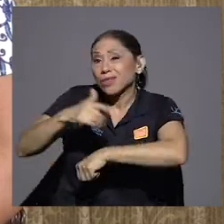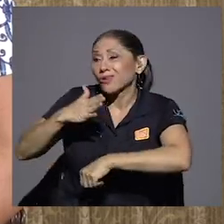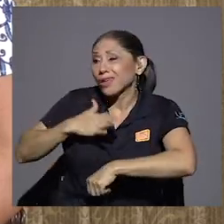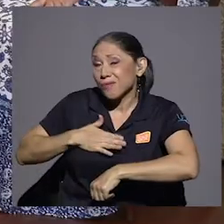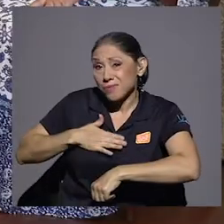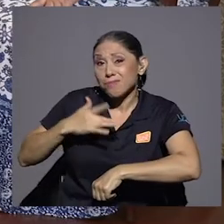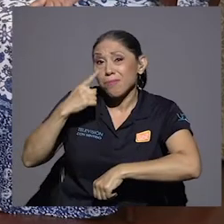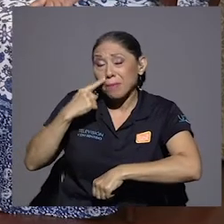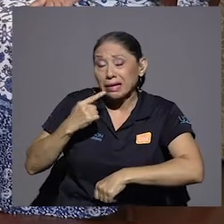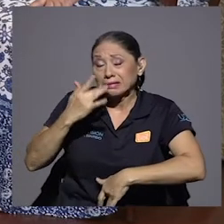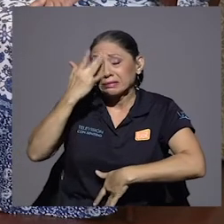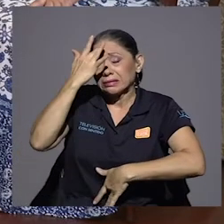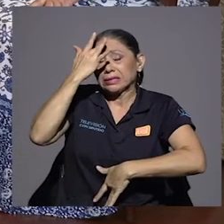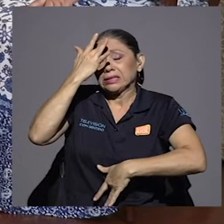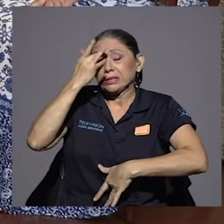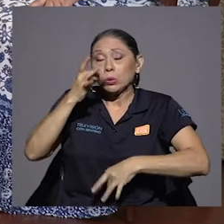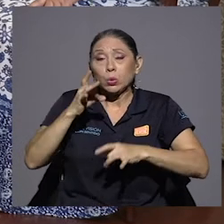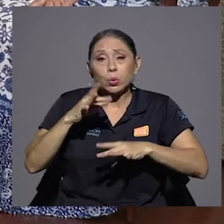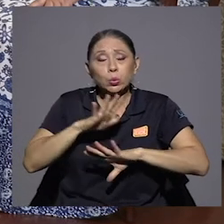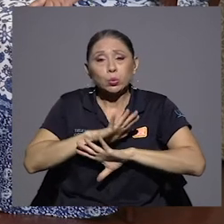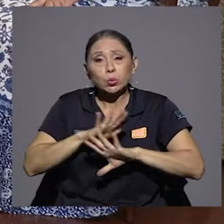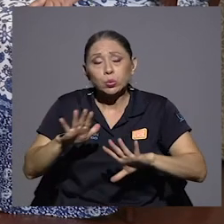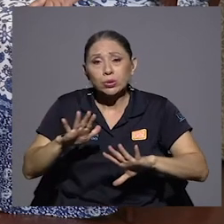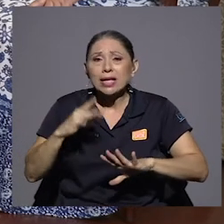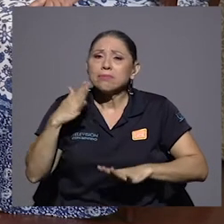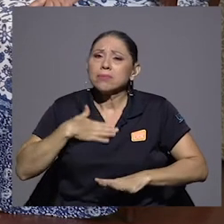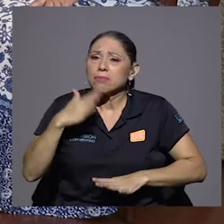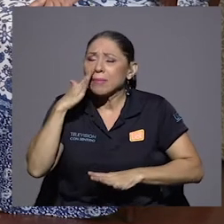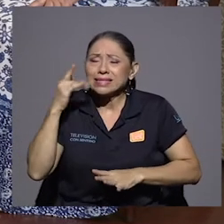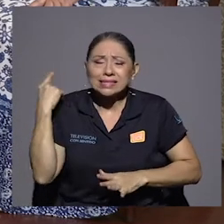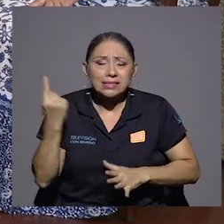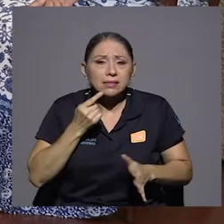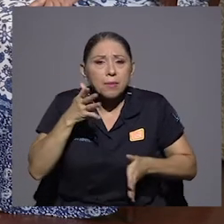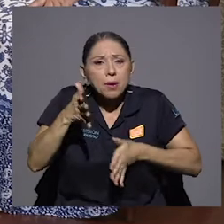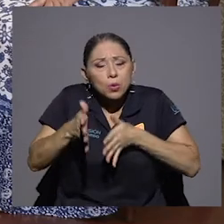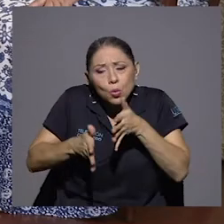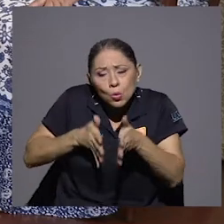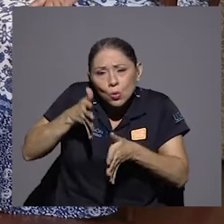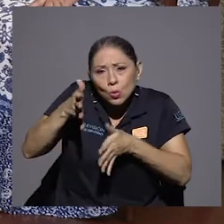mal y tan grave, lo cuidó, se dedicó por entero a él. Mi mamá,